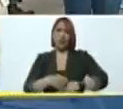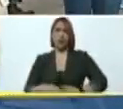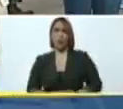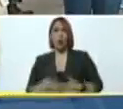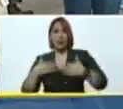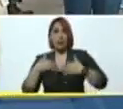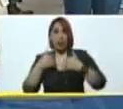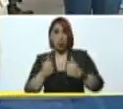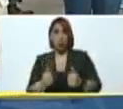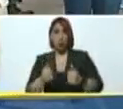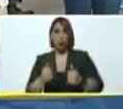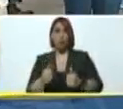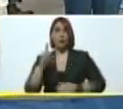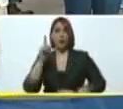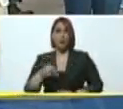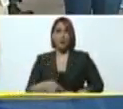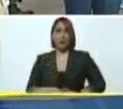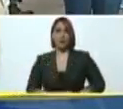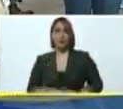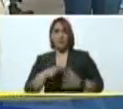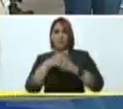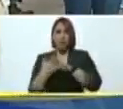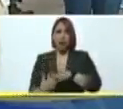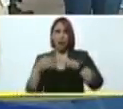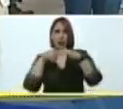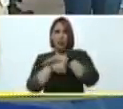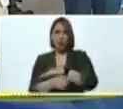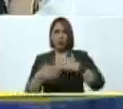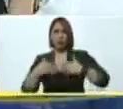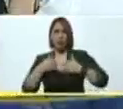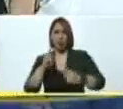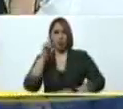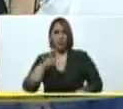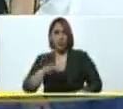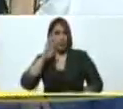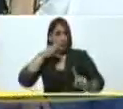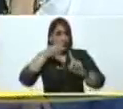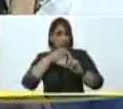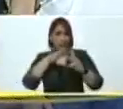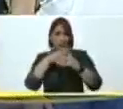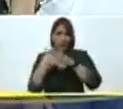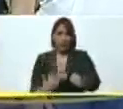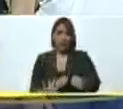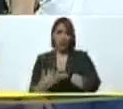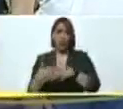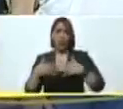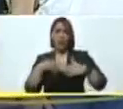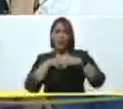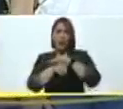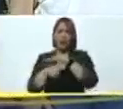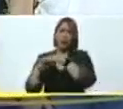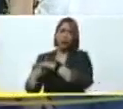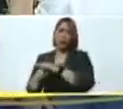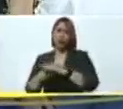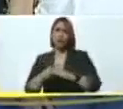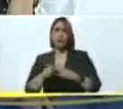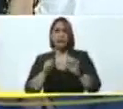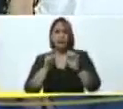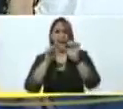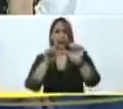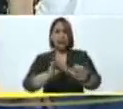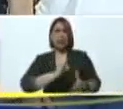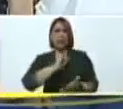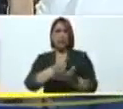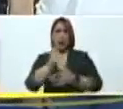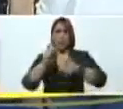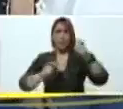salud, seguro social, barrio adentro salud, también se han dirigido, barrio adentro, a seguir identificando a las personas que todavía no han sido